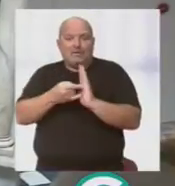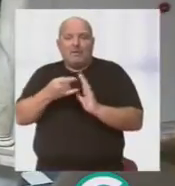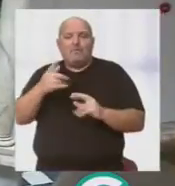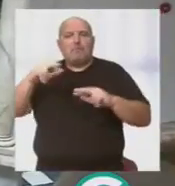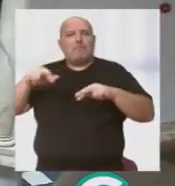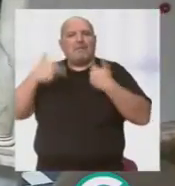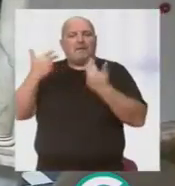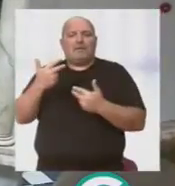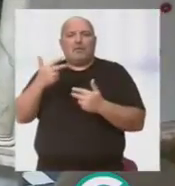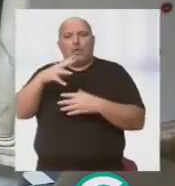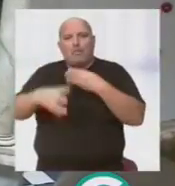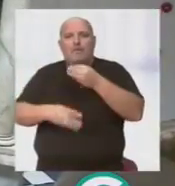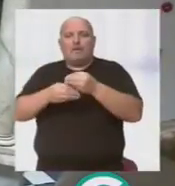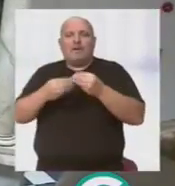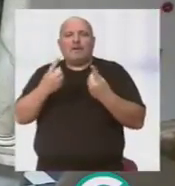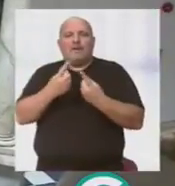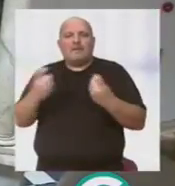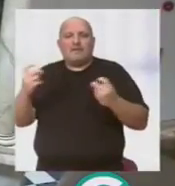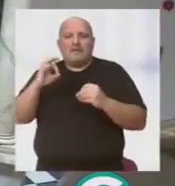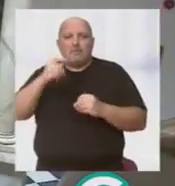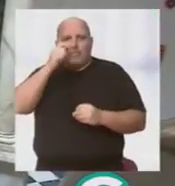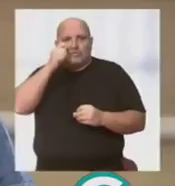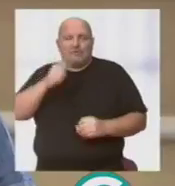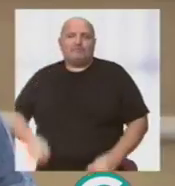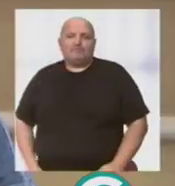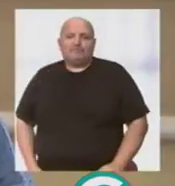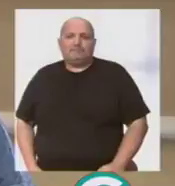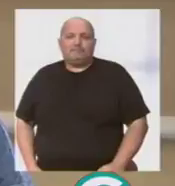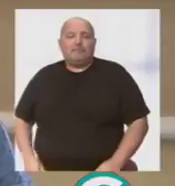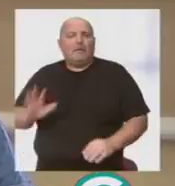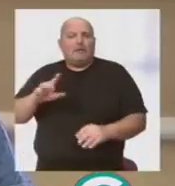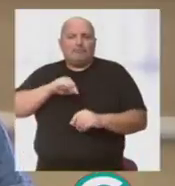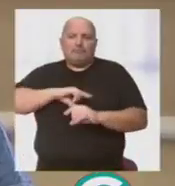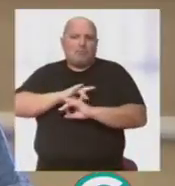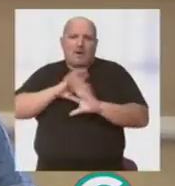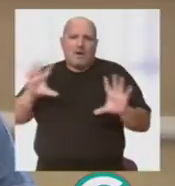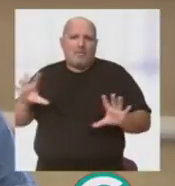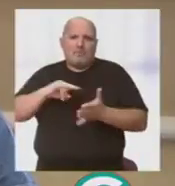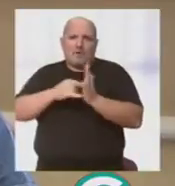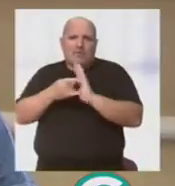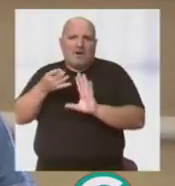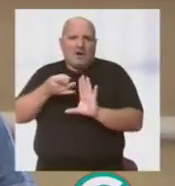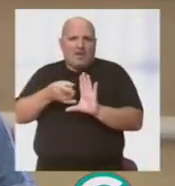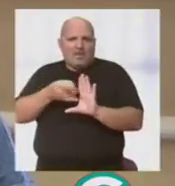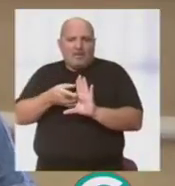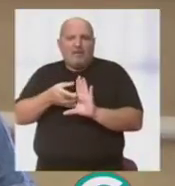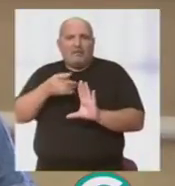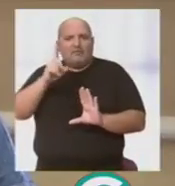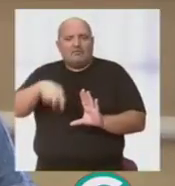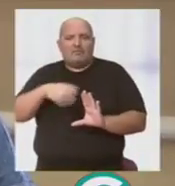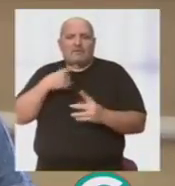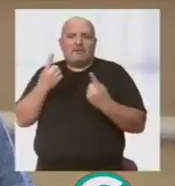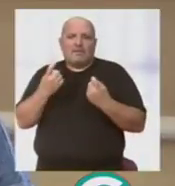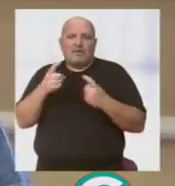que permitiría completar las necesidades de este museo. Estamos convencidos de la calidad del proyecto y, por supuesto, de la